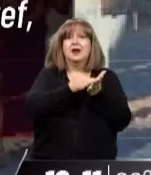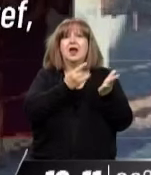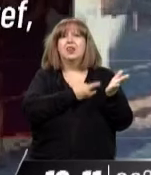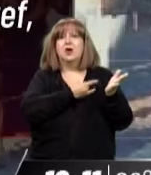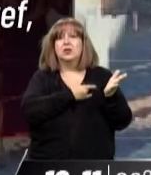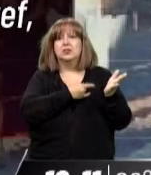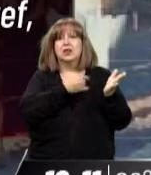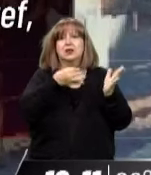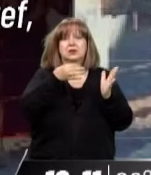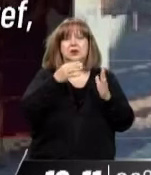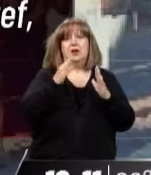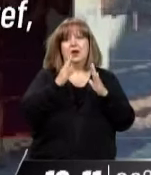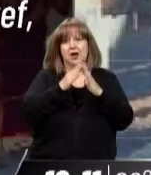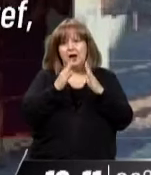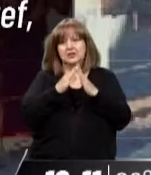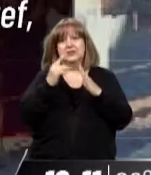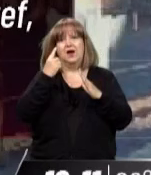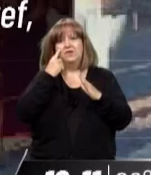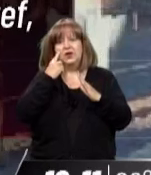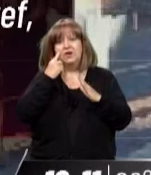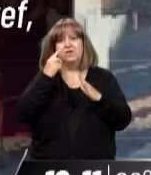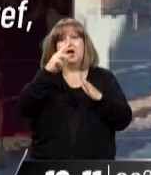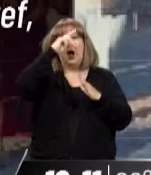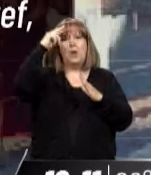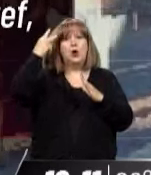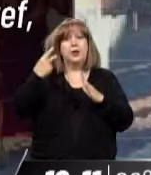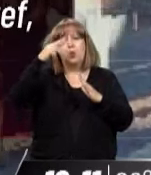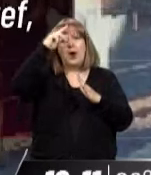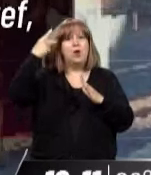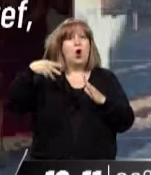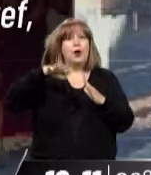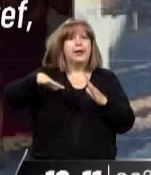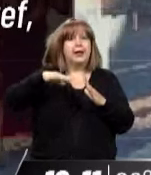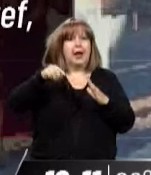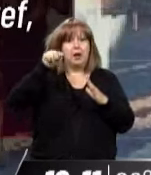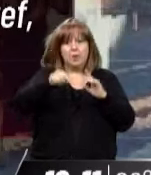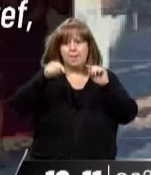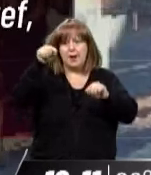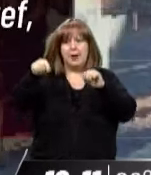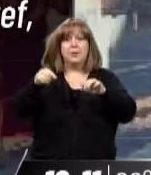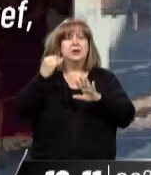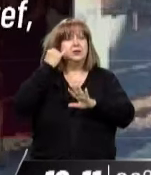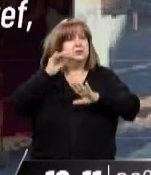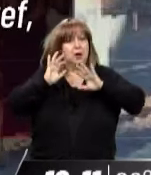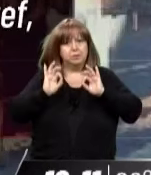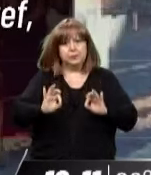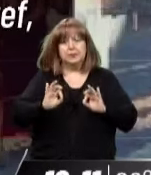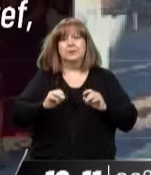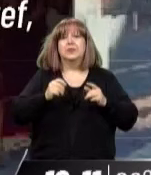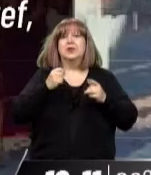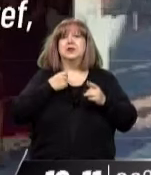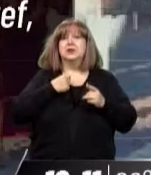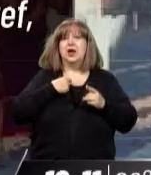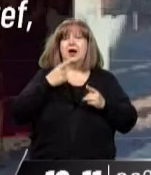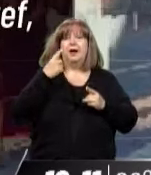ocupación previa de comunidades de origen aborigen. Bueno, el artículo 1 da por cumplido el relevamiento técnico, jurídico y catastral